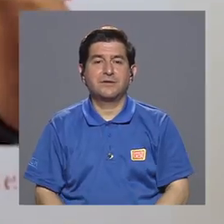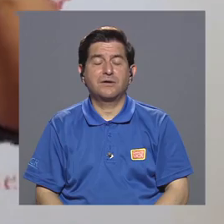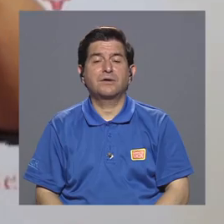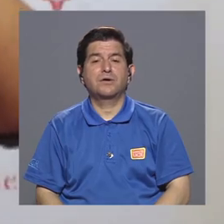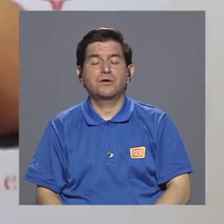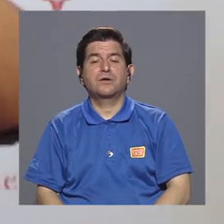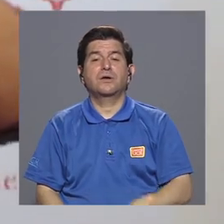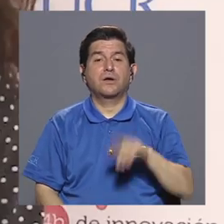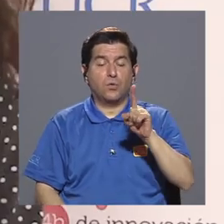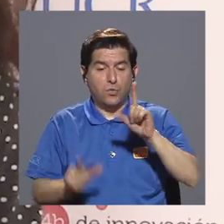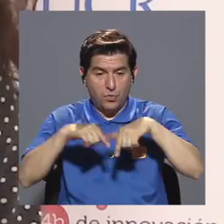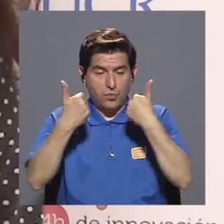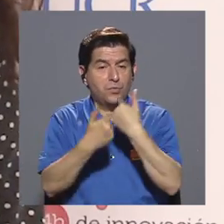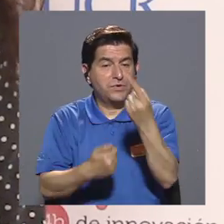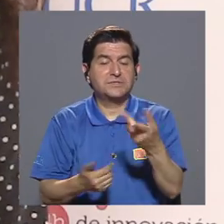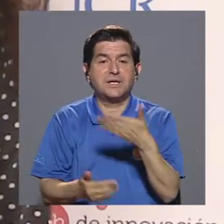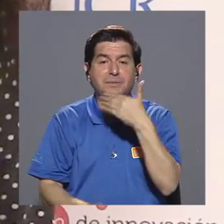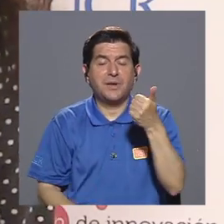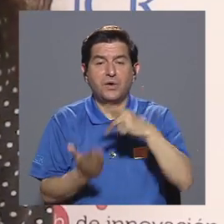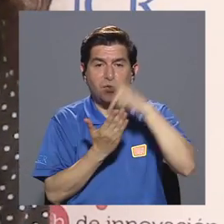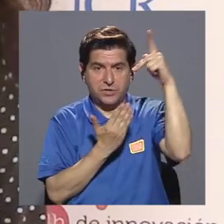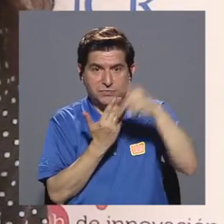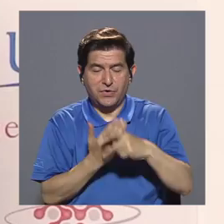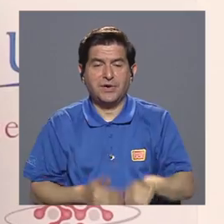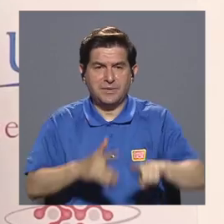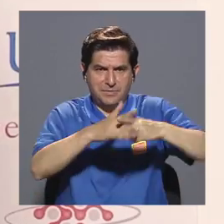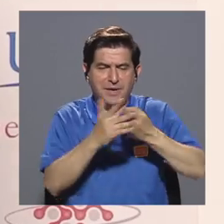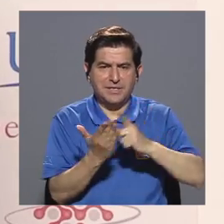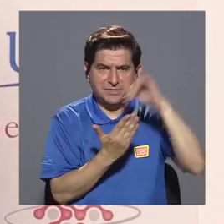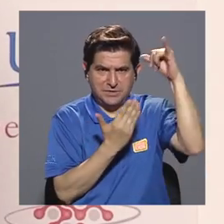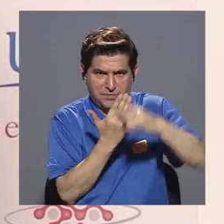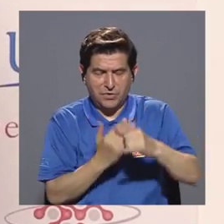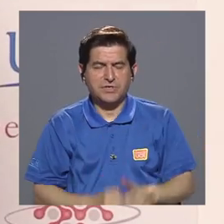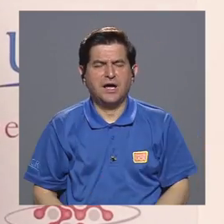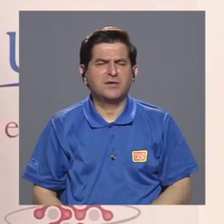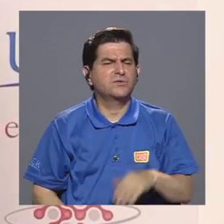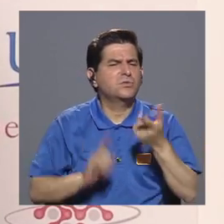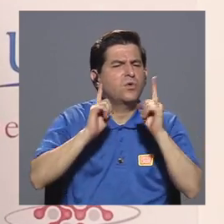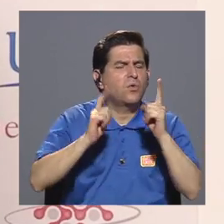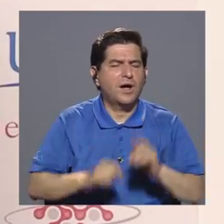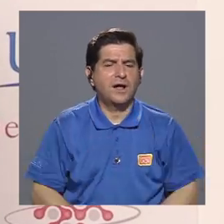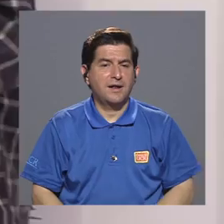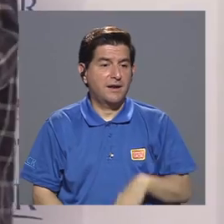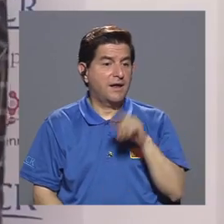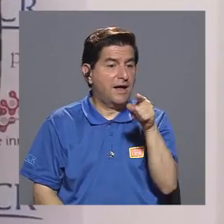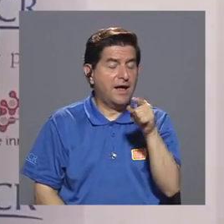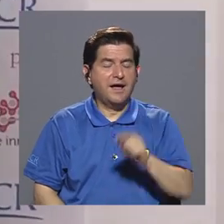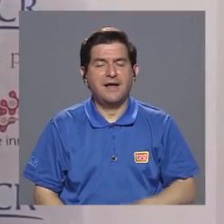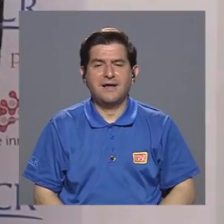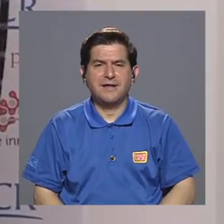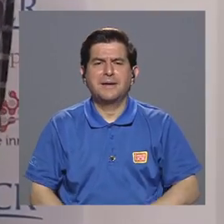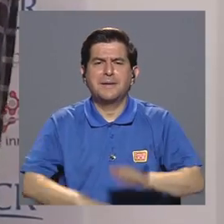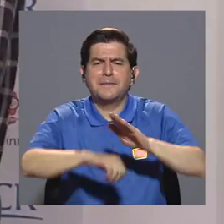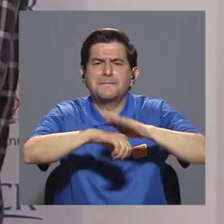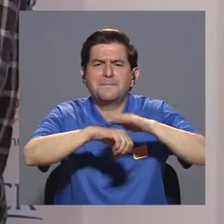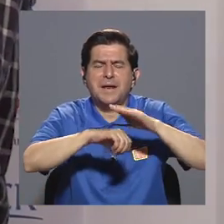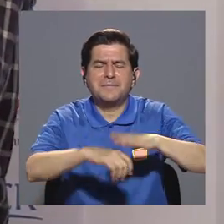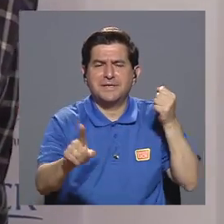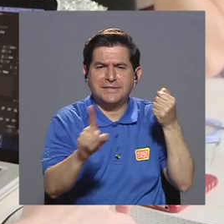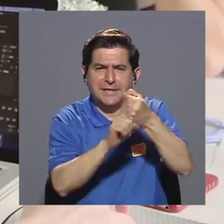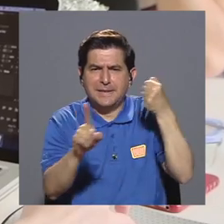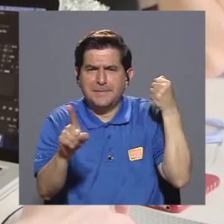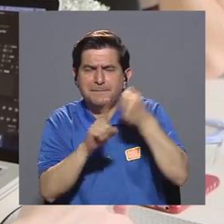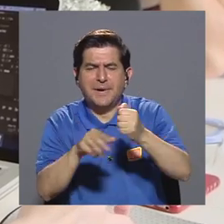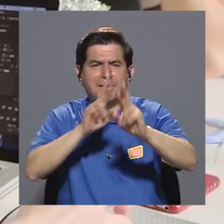UBI Global, los mejores programas de incubación de proyectos son aquellas incubadoras o aceleradoras de negocios que